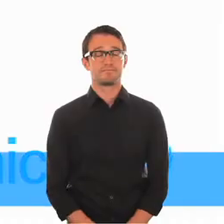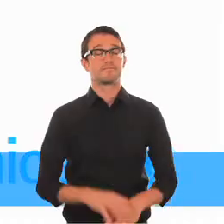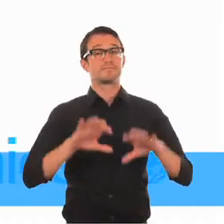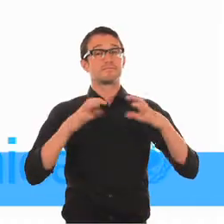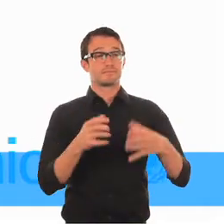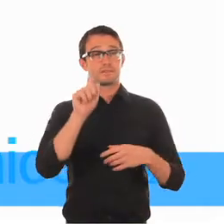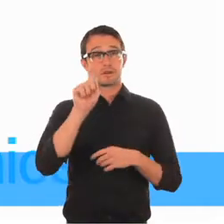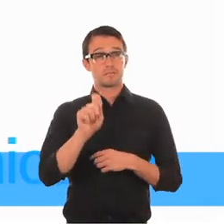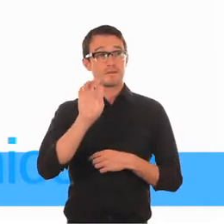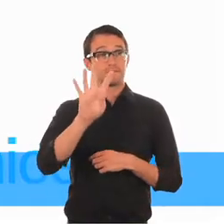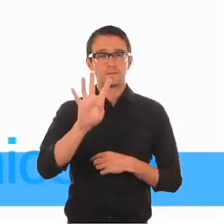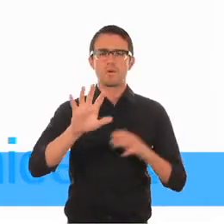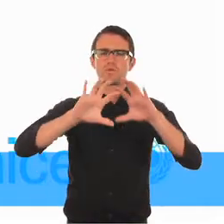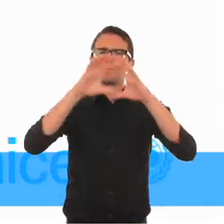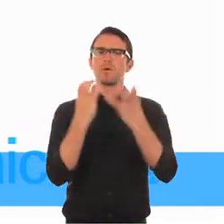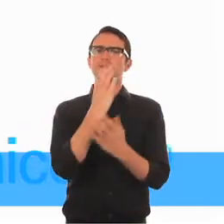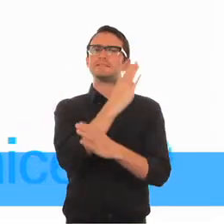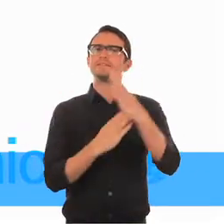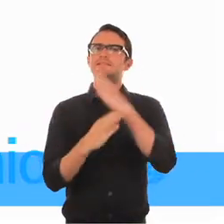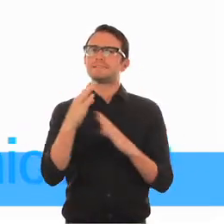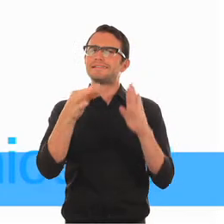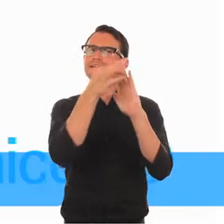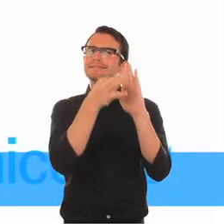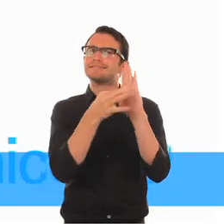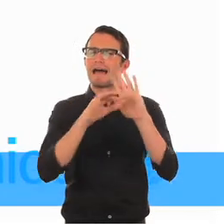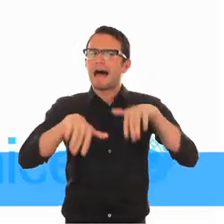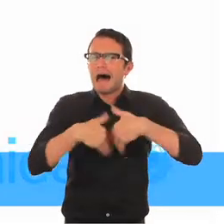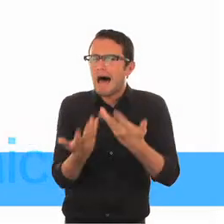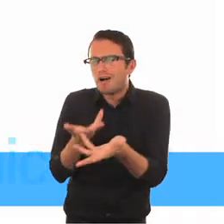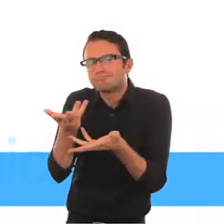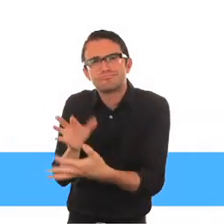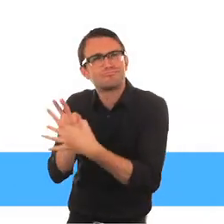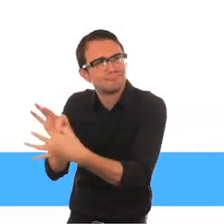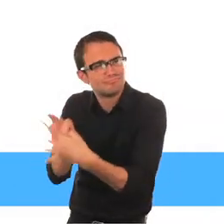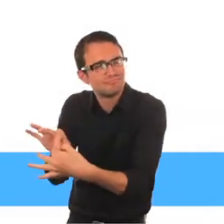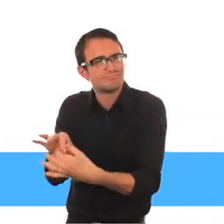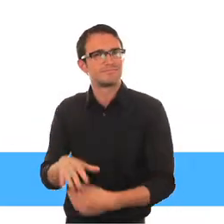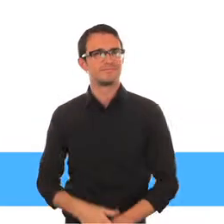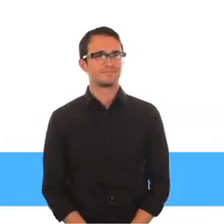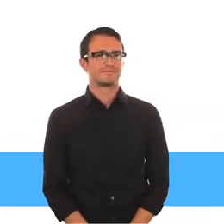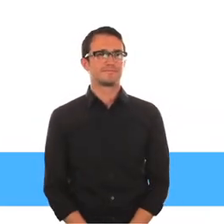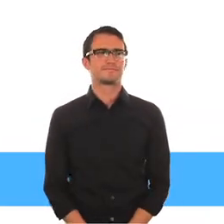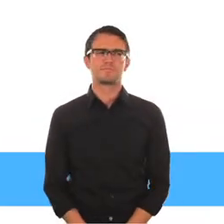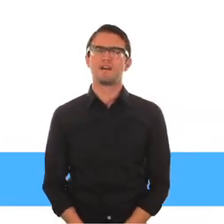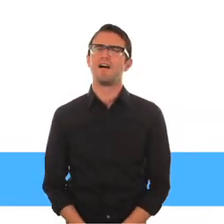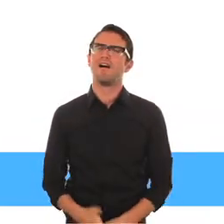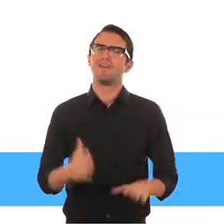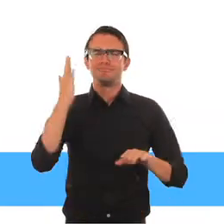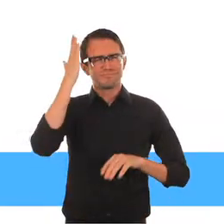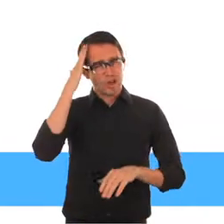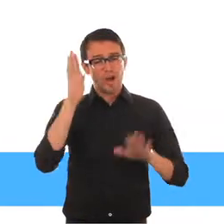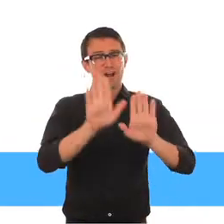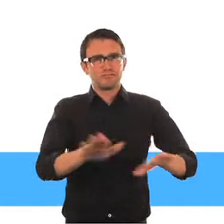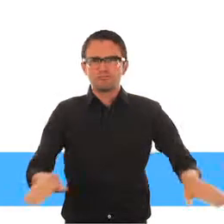Lección 4. Etiqueta global de la discapacidad. Esta secuencia incluye historietas que ejemplifican cada punto. Es normal que los niños hagan